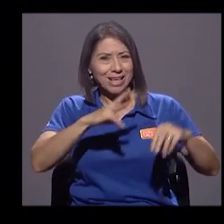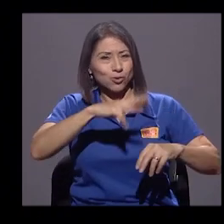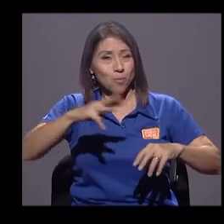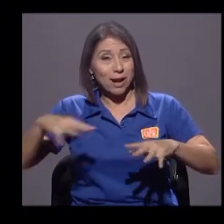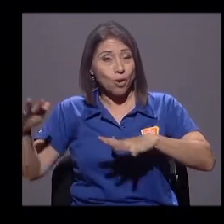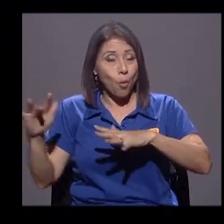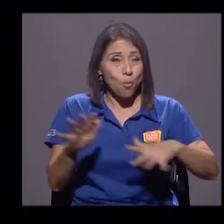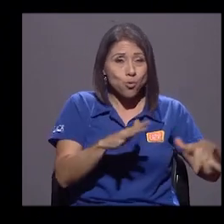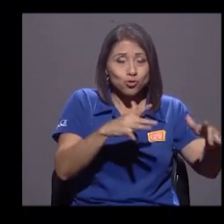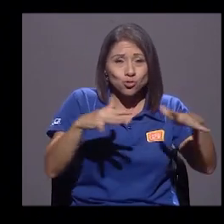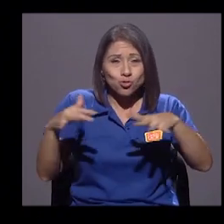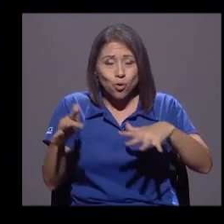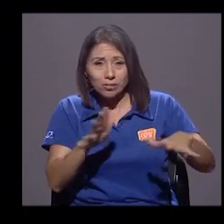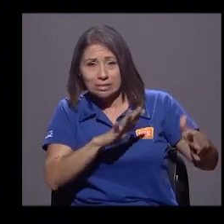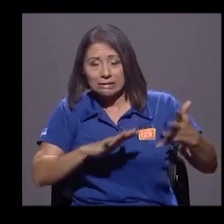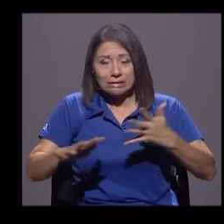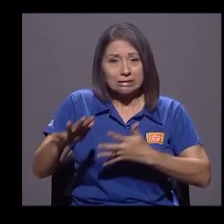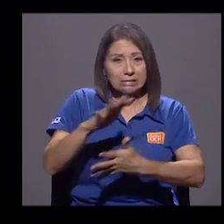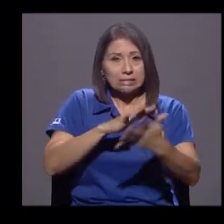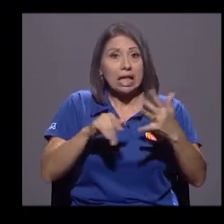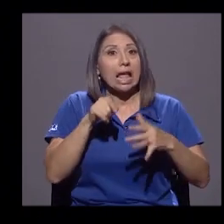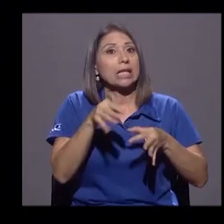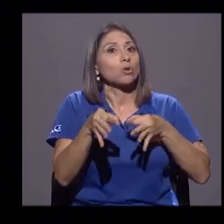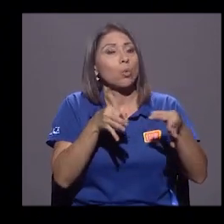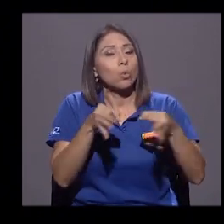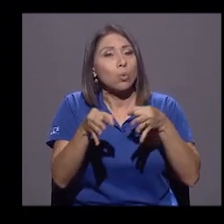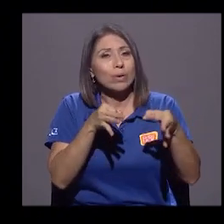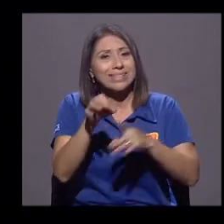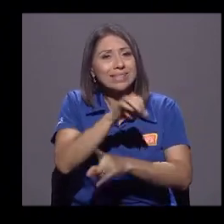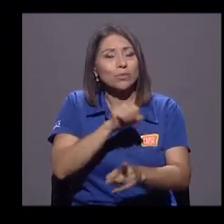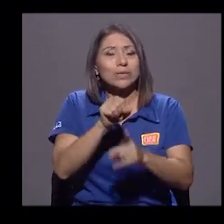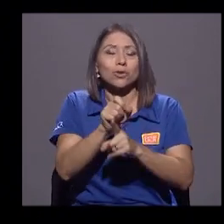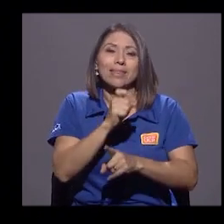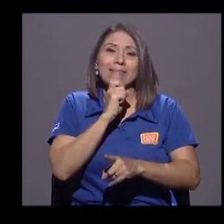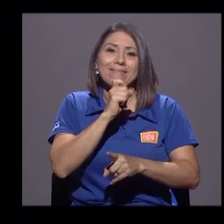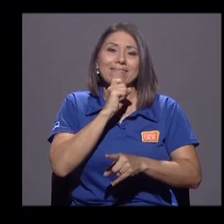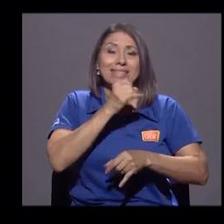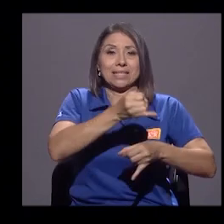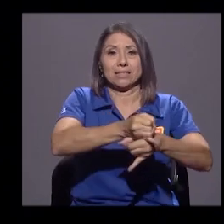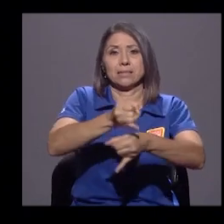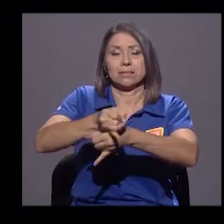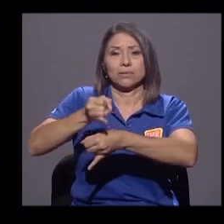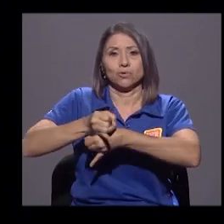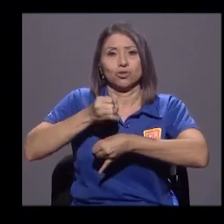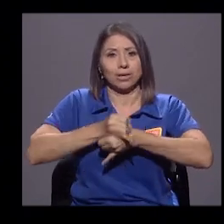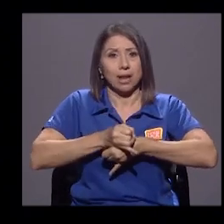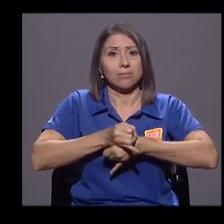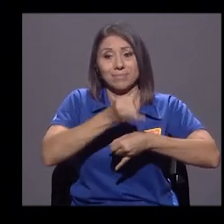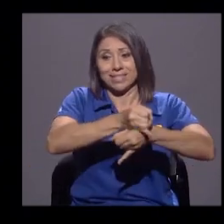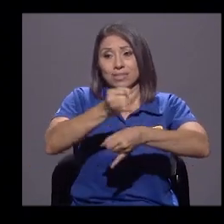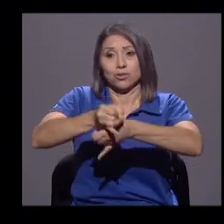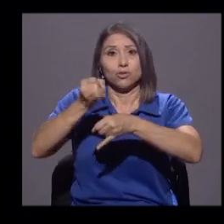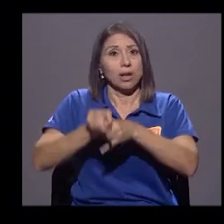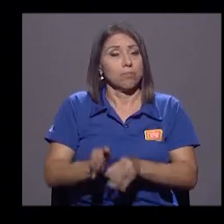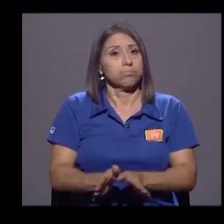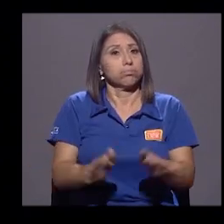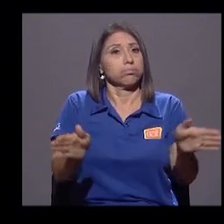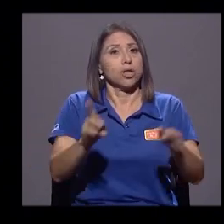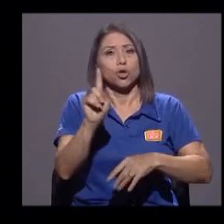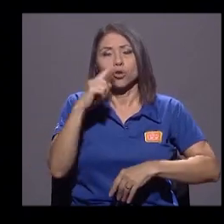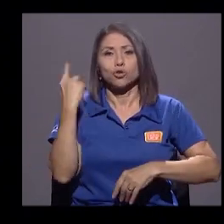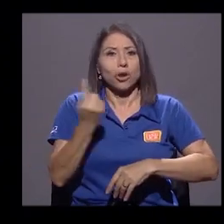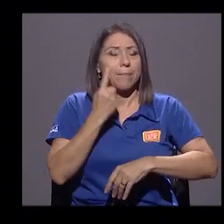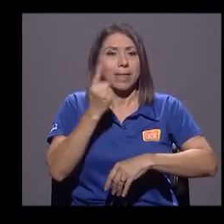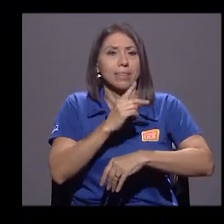es una descripción de una situación difícil institucional, institucional en el sentido más amplio, no solamente de los poderes